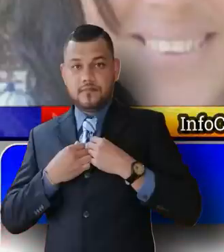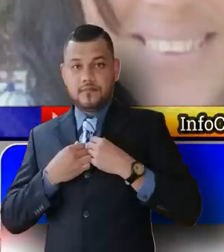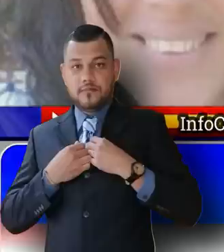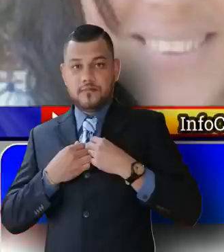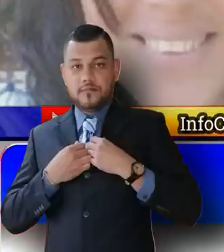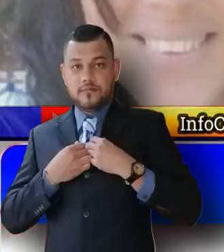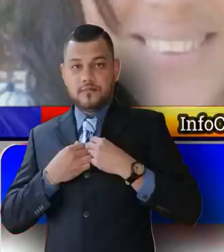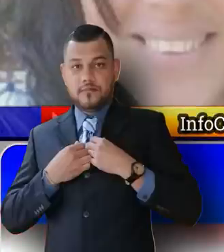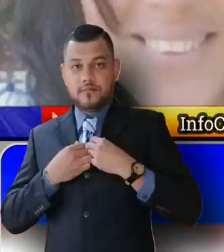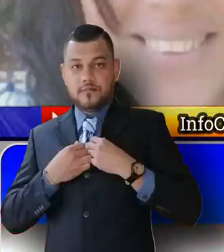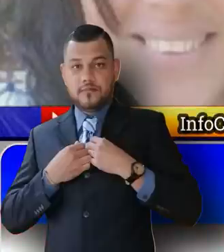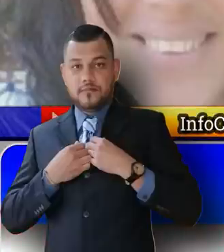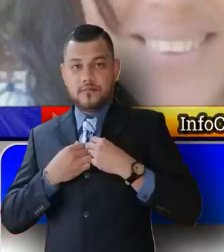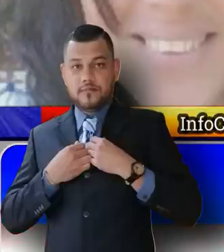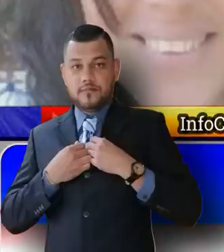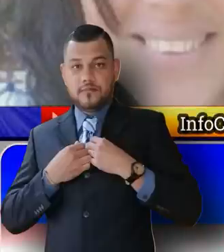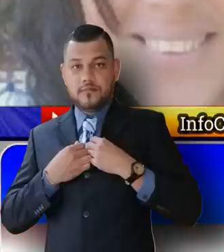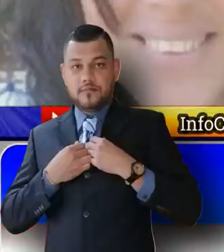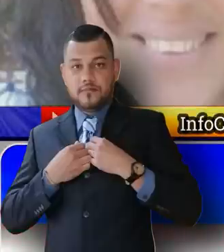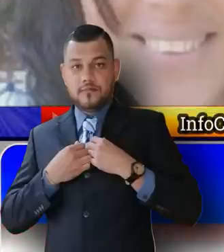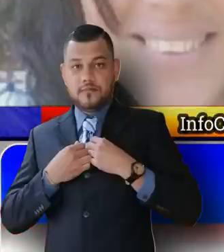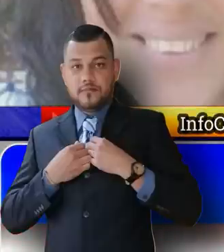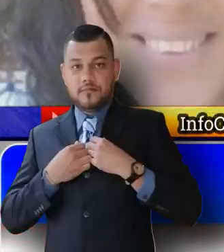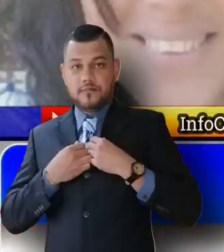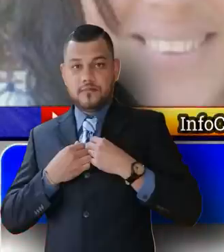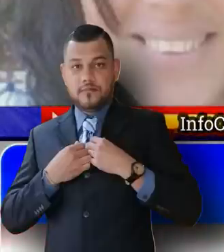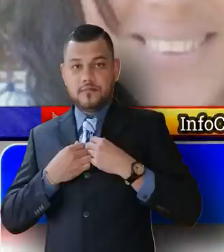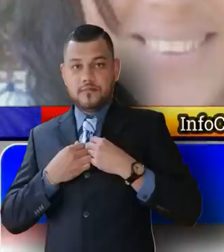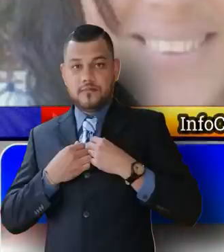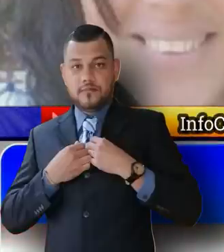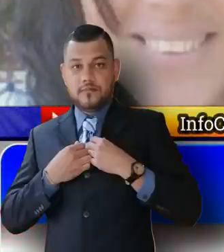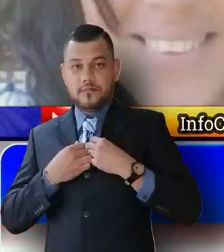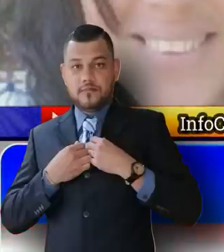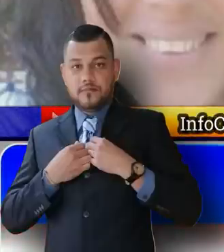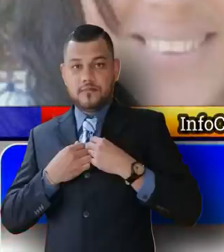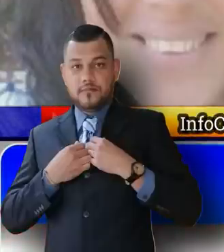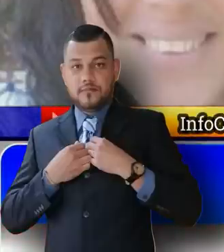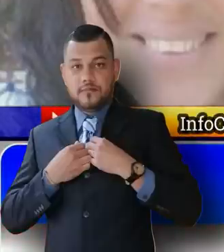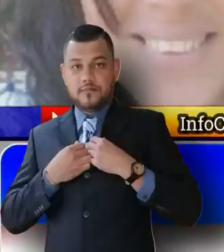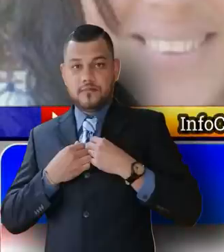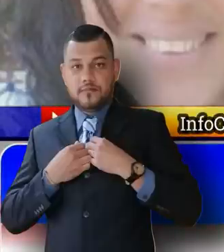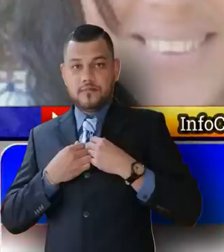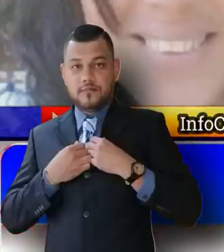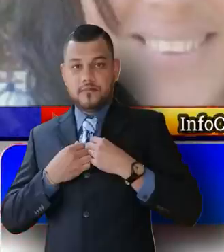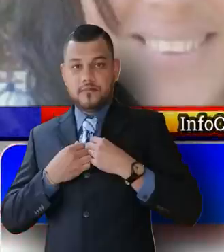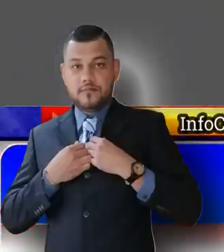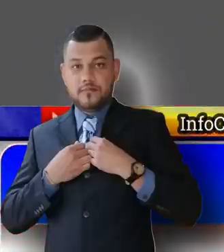muy poco tiempo en prisión nos despedimos de una nueva edición de noticias del día sábado 11 de septiembre 2021